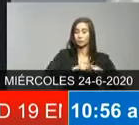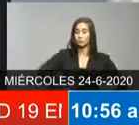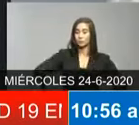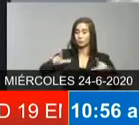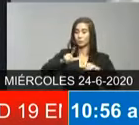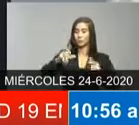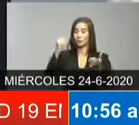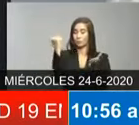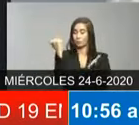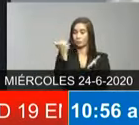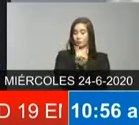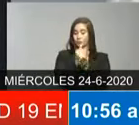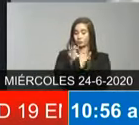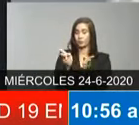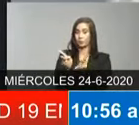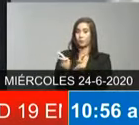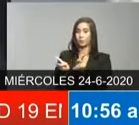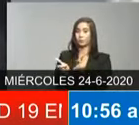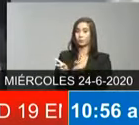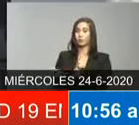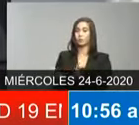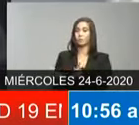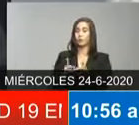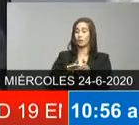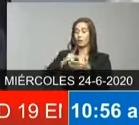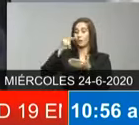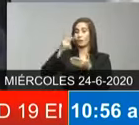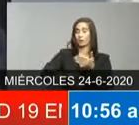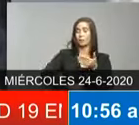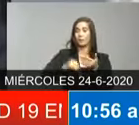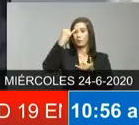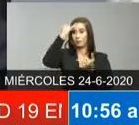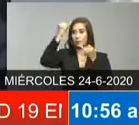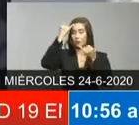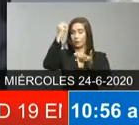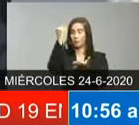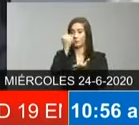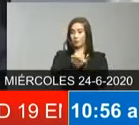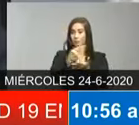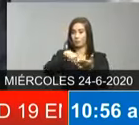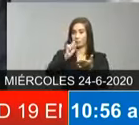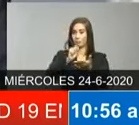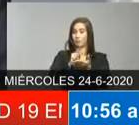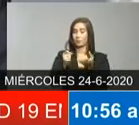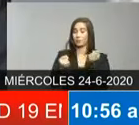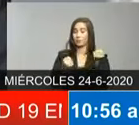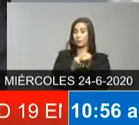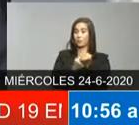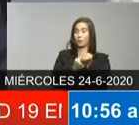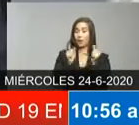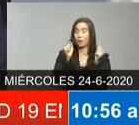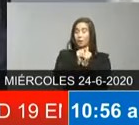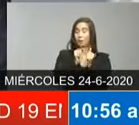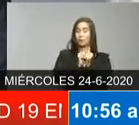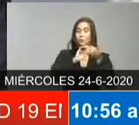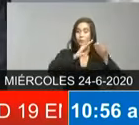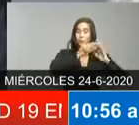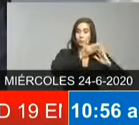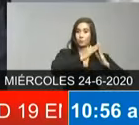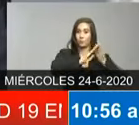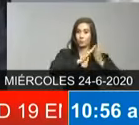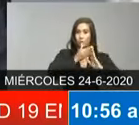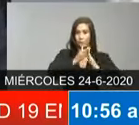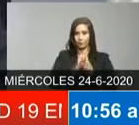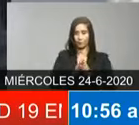el plan hecho al principio y que se lleva a cabo con la participación comunitaria los comunitarios tienen